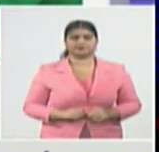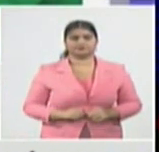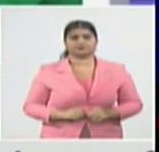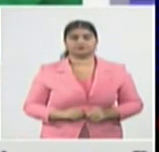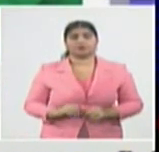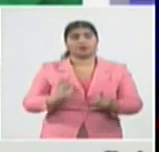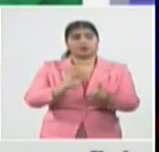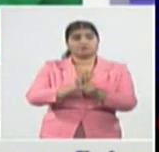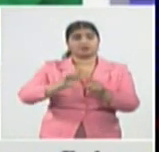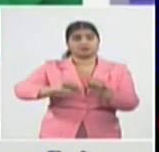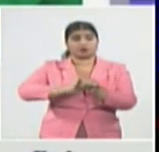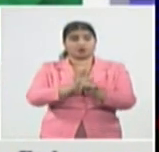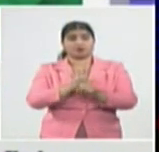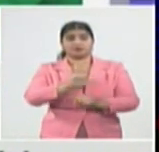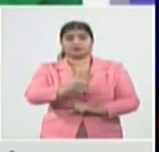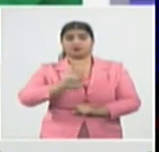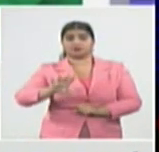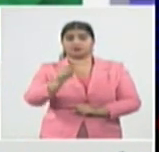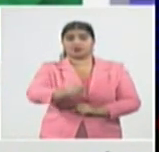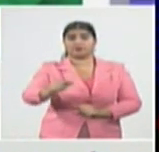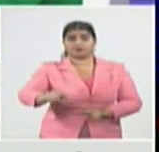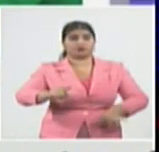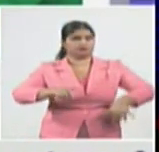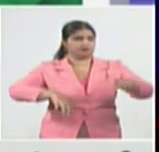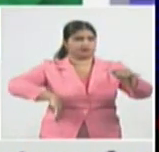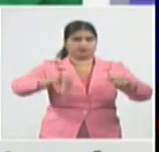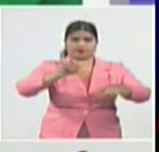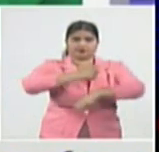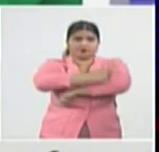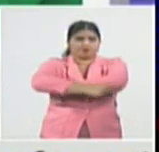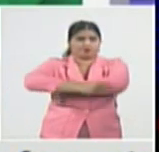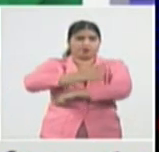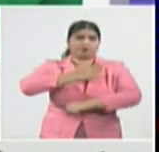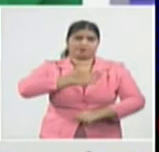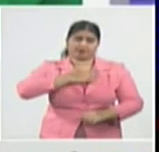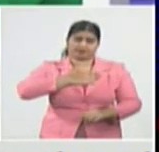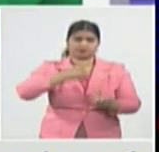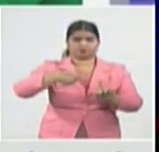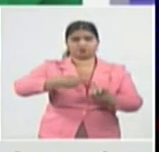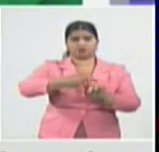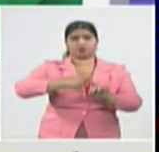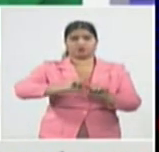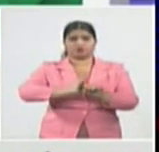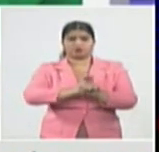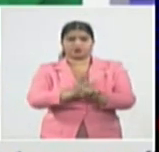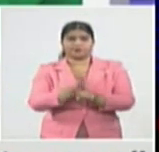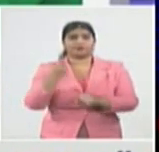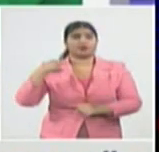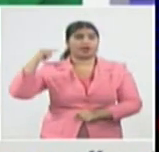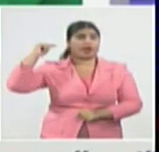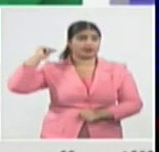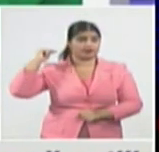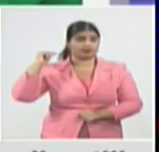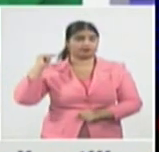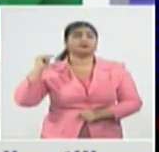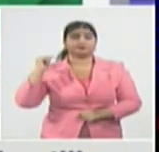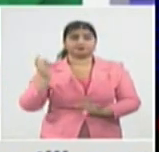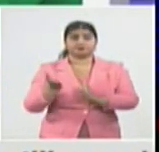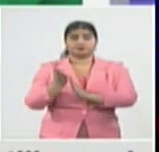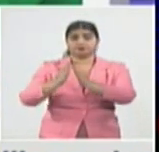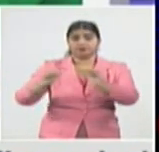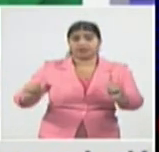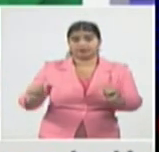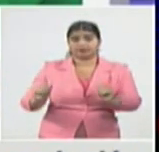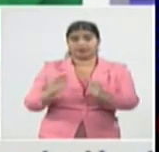55 retornados después del diagnóstico y ayer nuevamente se logra un número de alta superior al